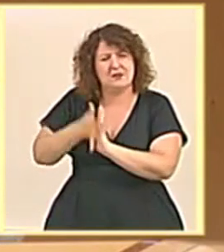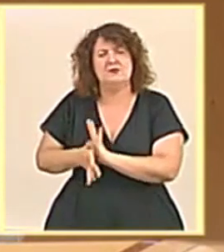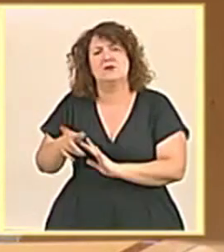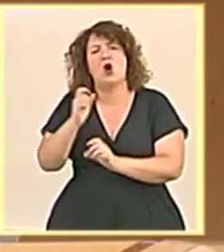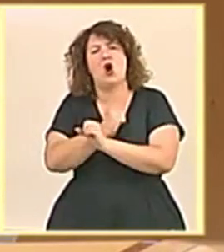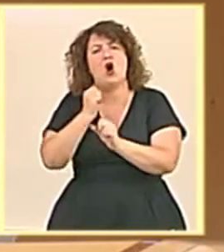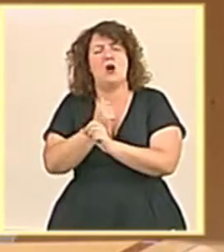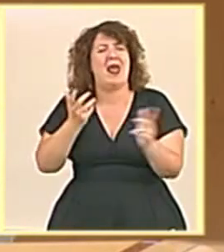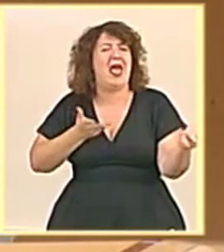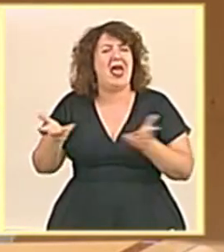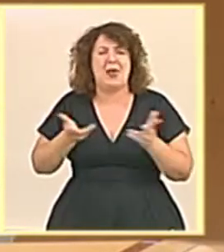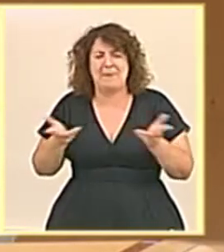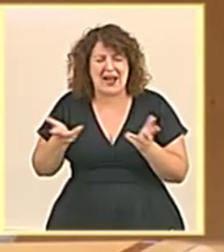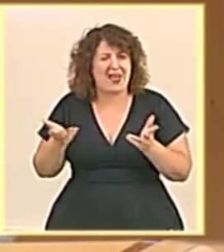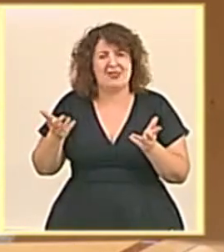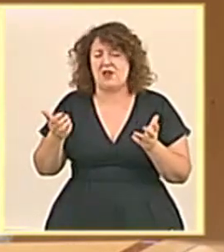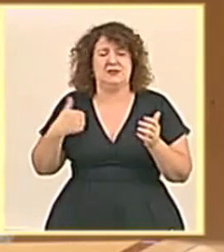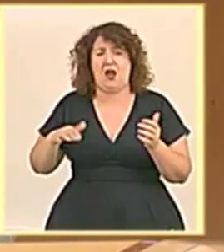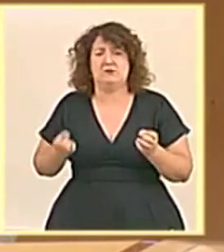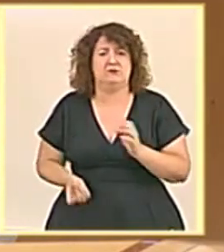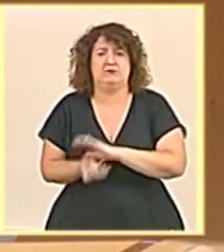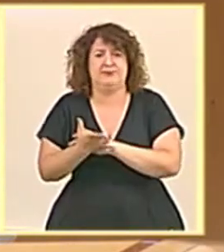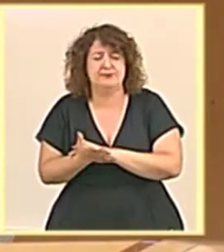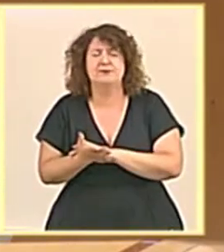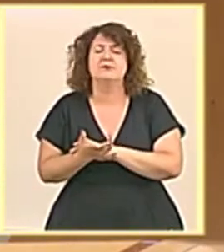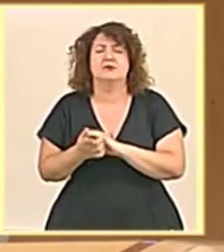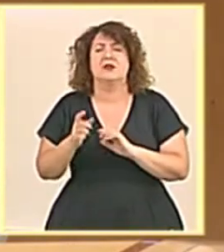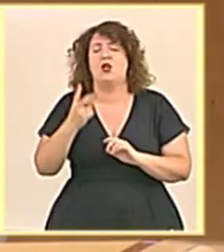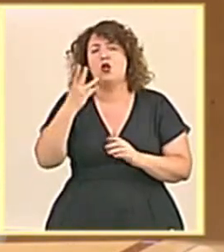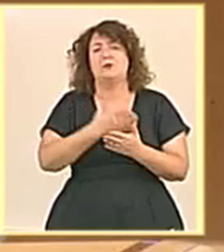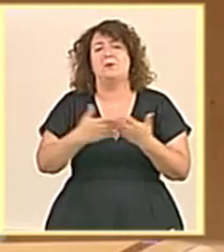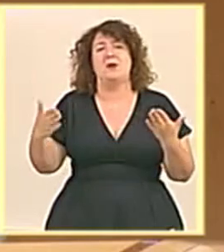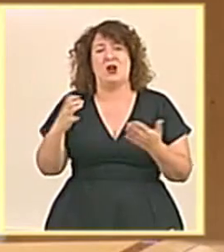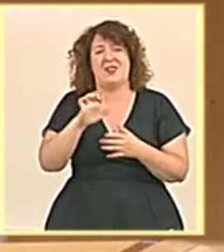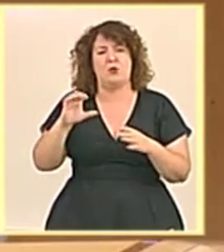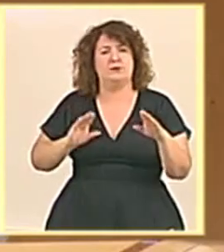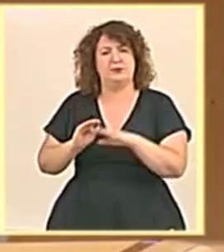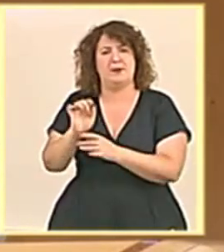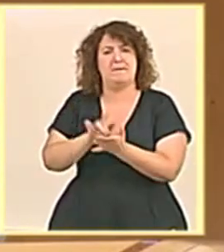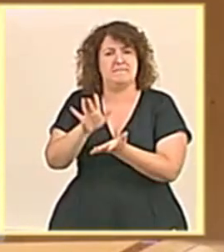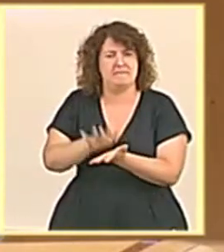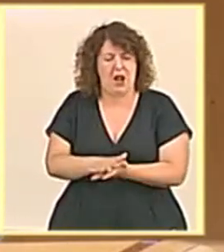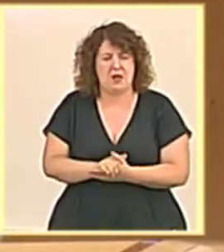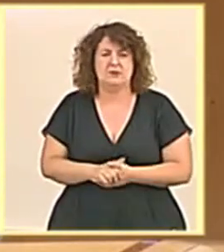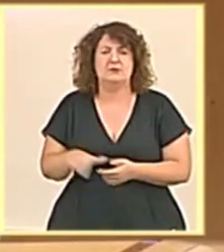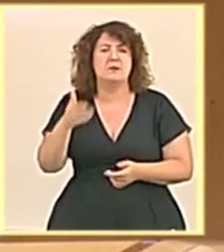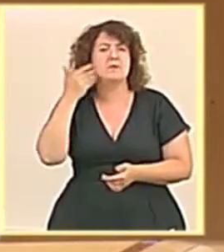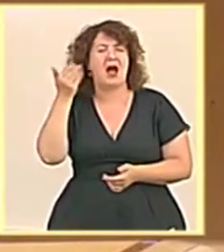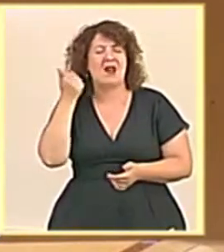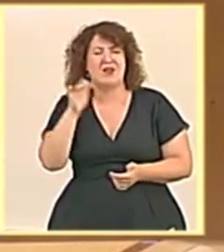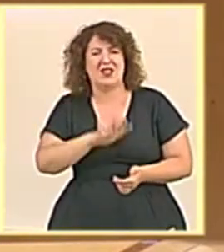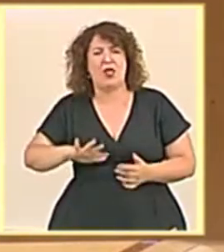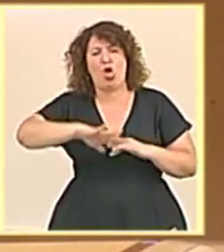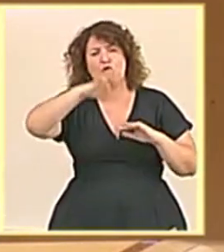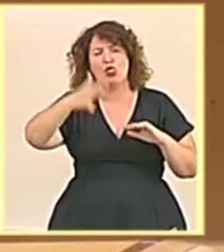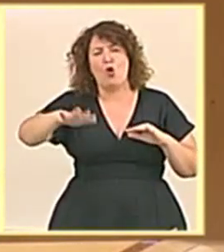declaramos las obras de emergencia y activamos más de dos millones en la provincia de Málaga. En Marbella se produjo una erosión muy importante